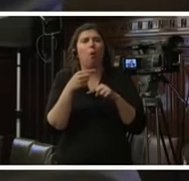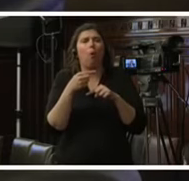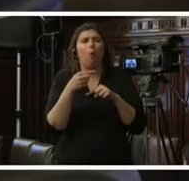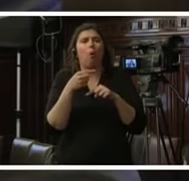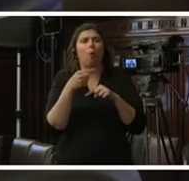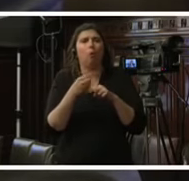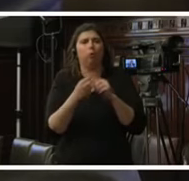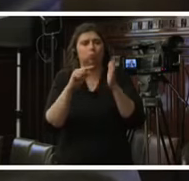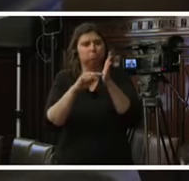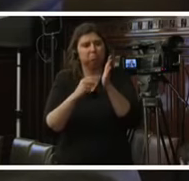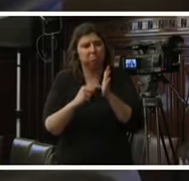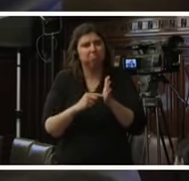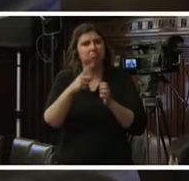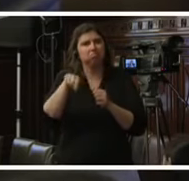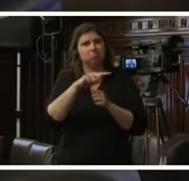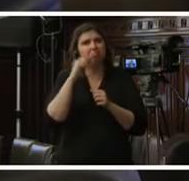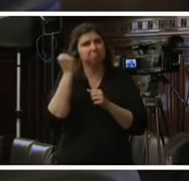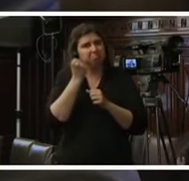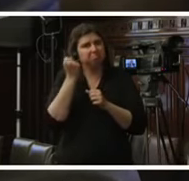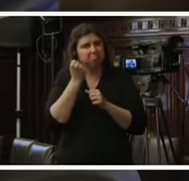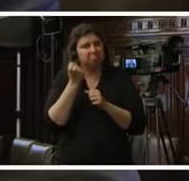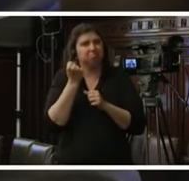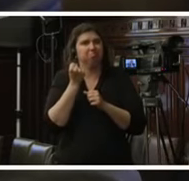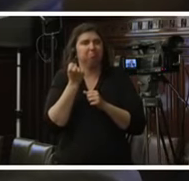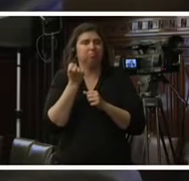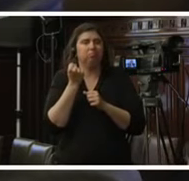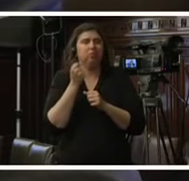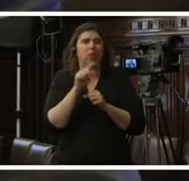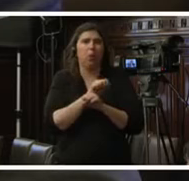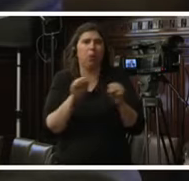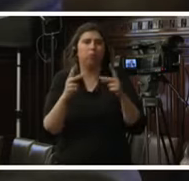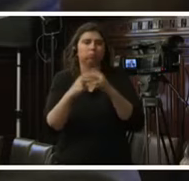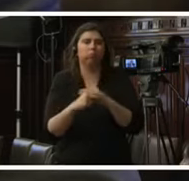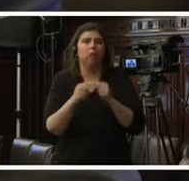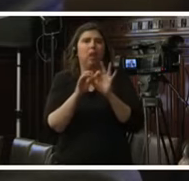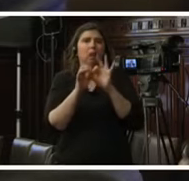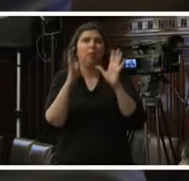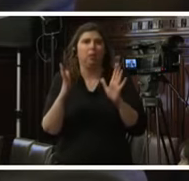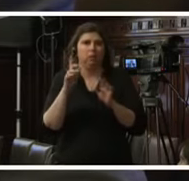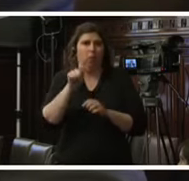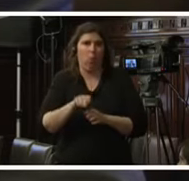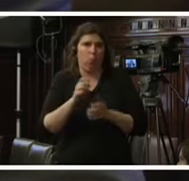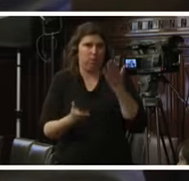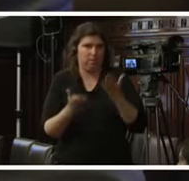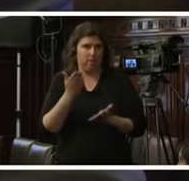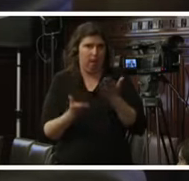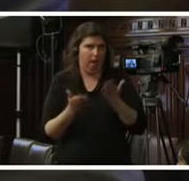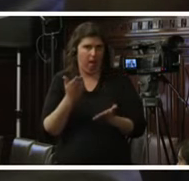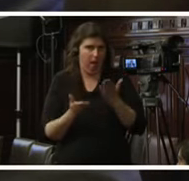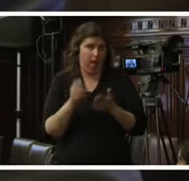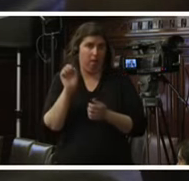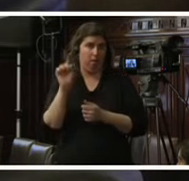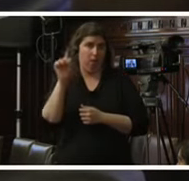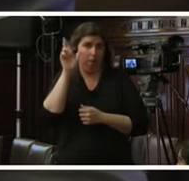aspectos que consideran que pueden vulnerar la independencia judicial en el perú